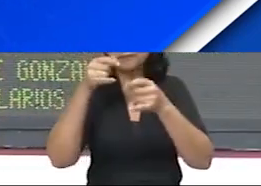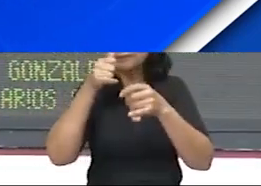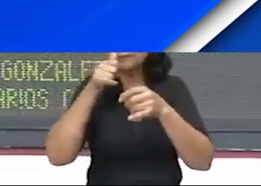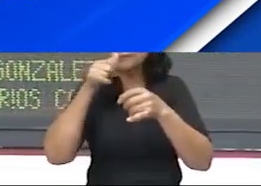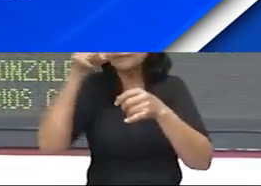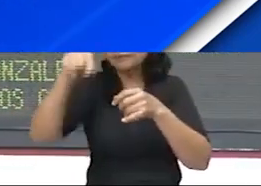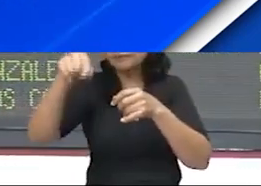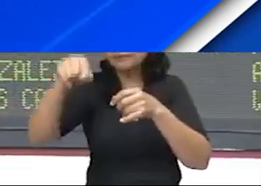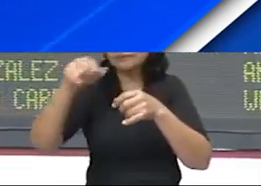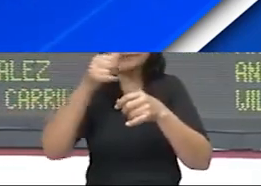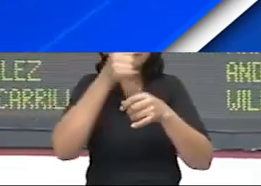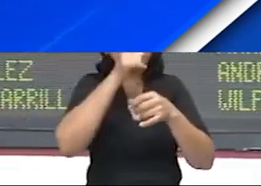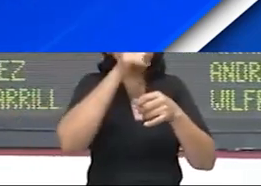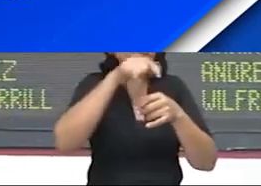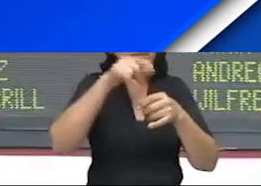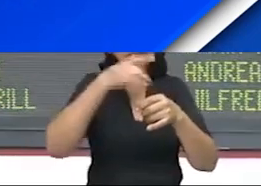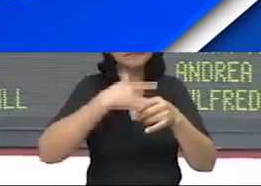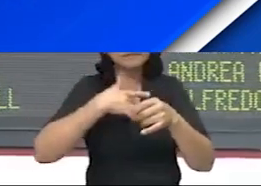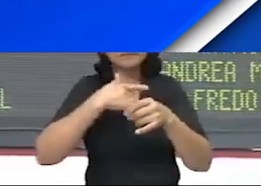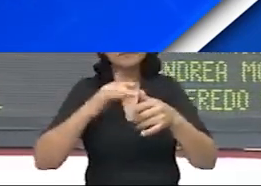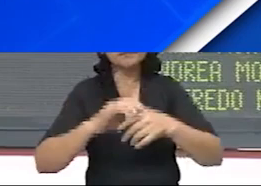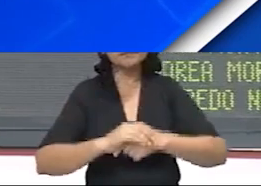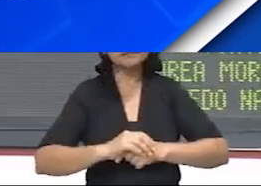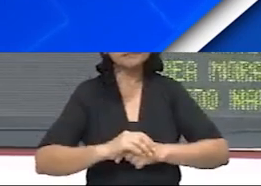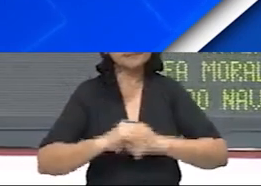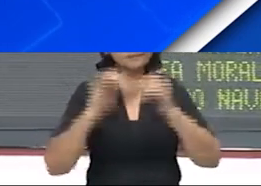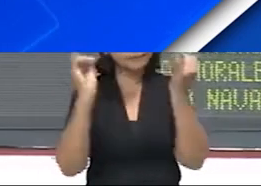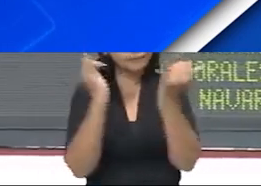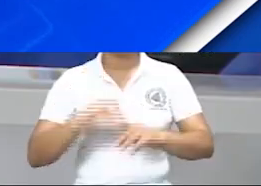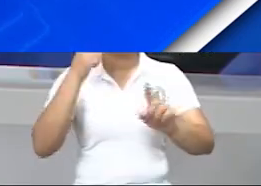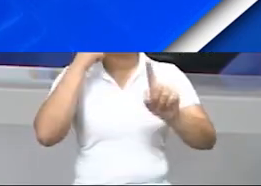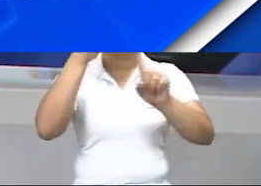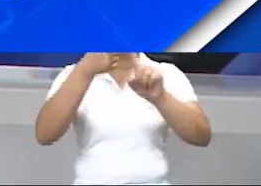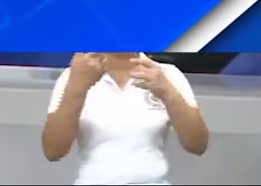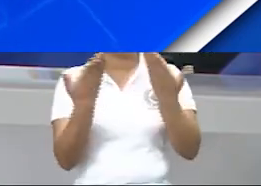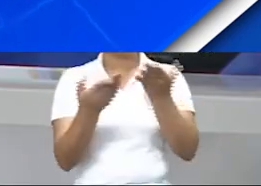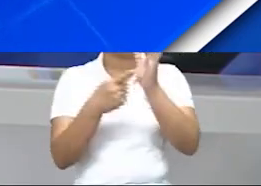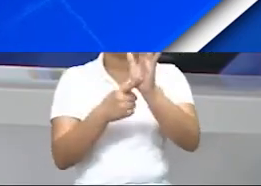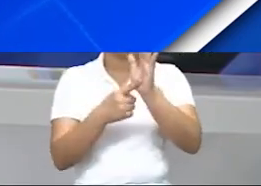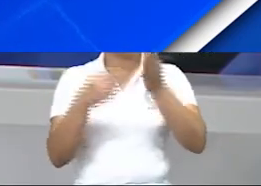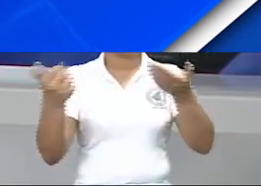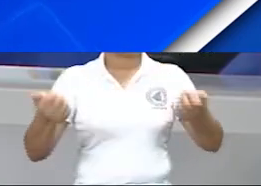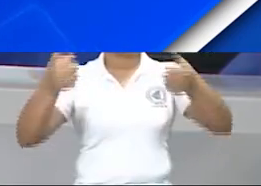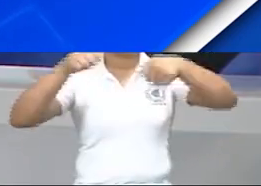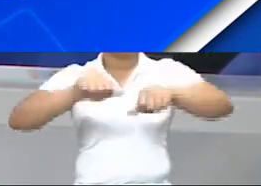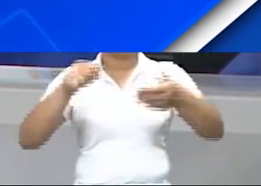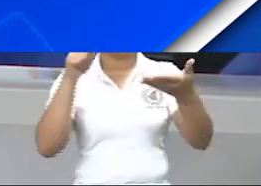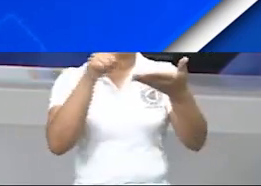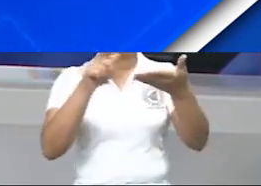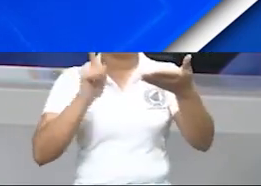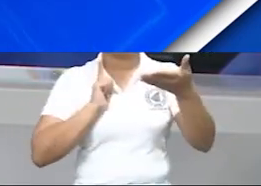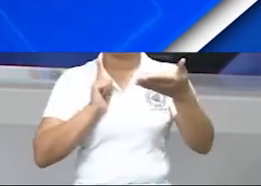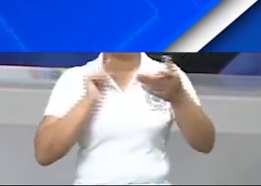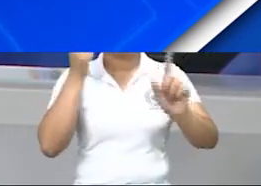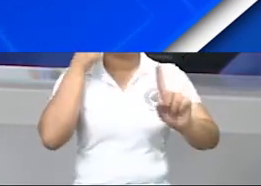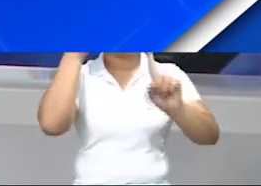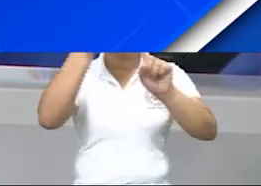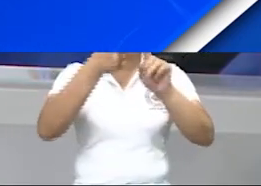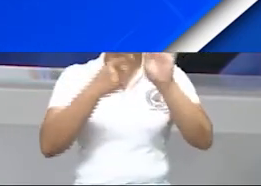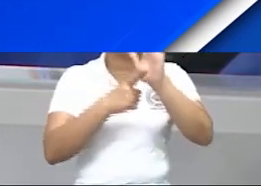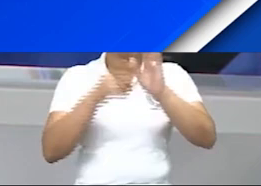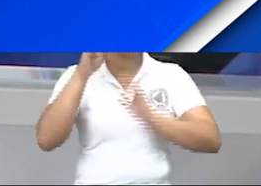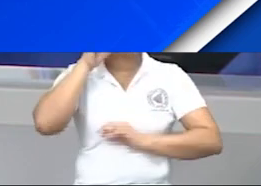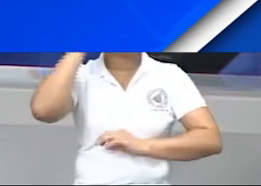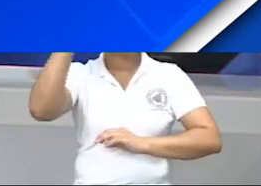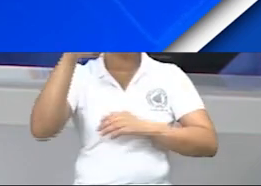económica comercial y el intercambio científico-técnico. El presente acuerdo tiene por objeto el desarrollo en